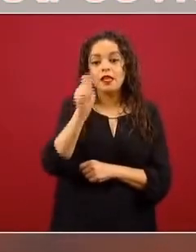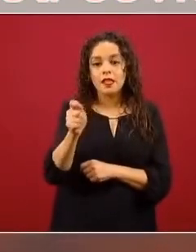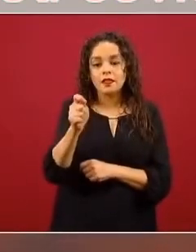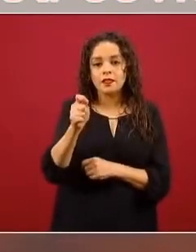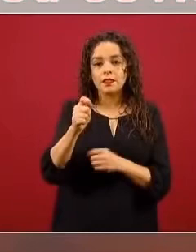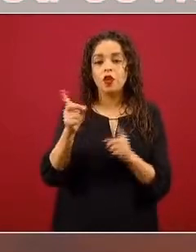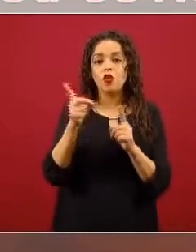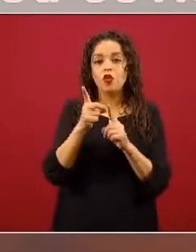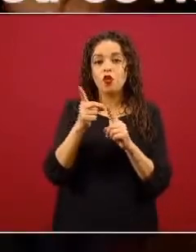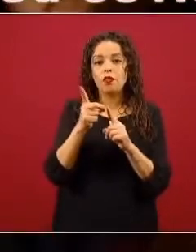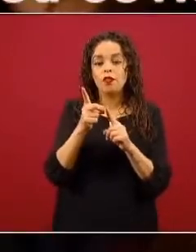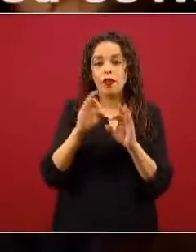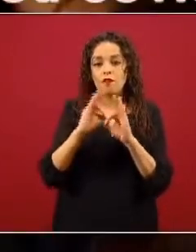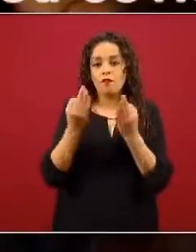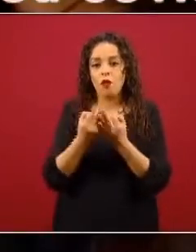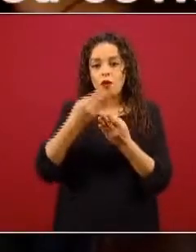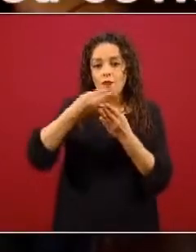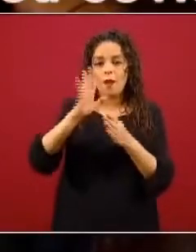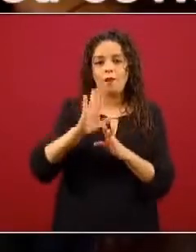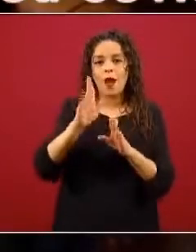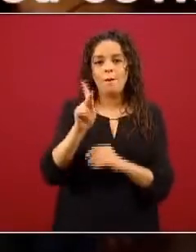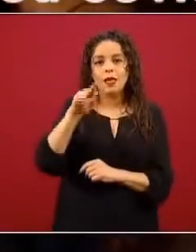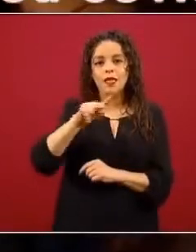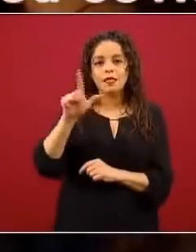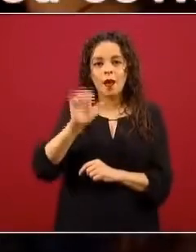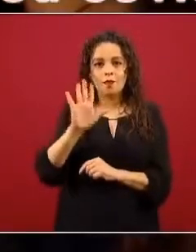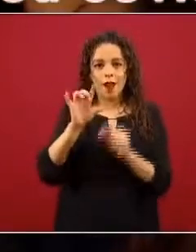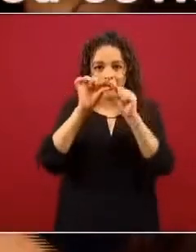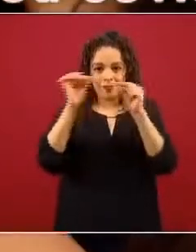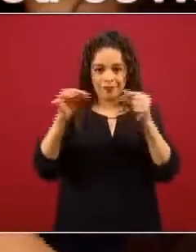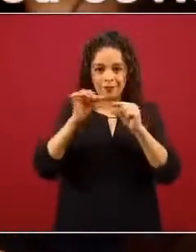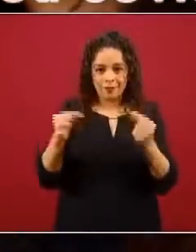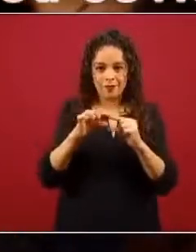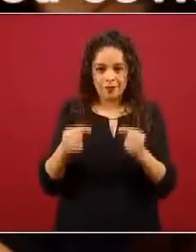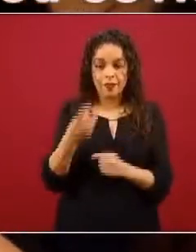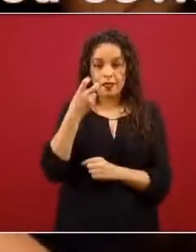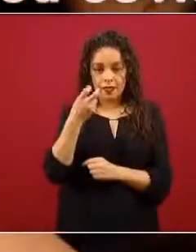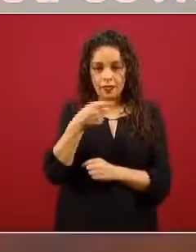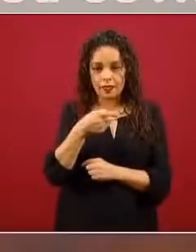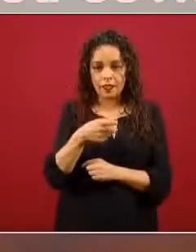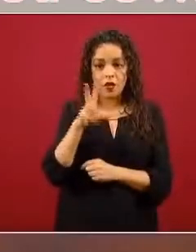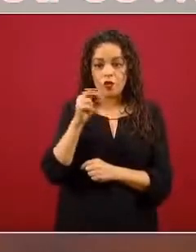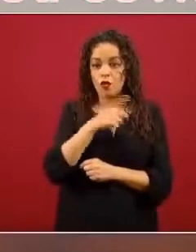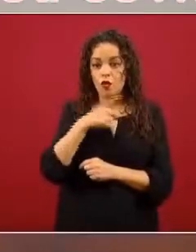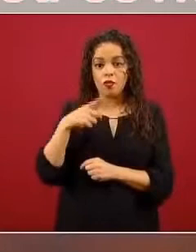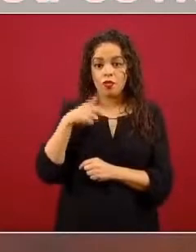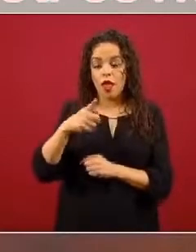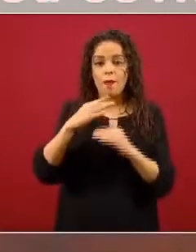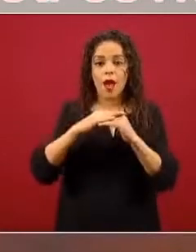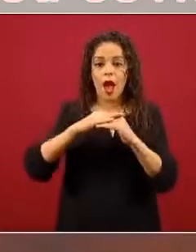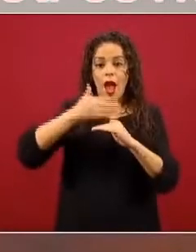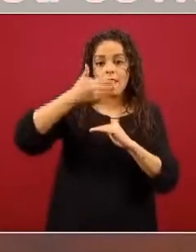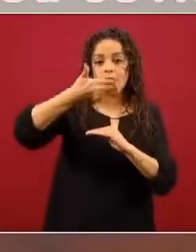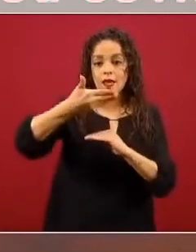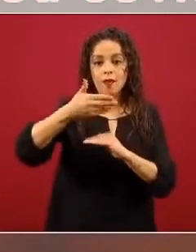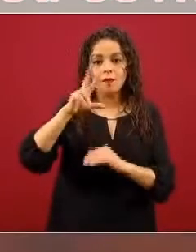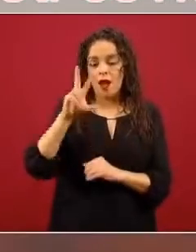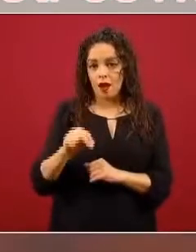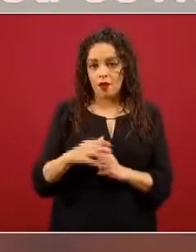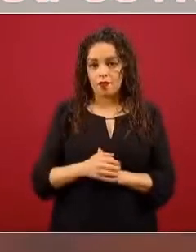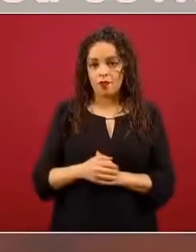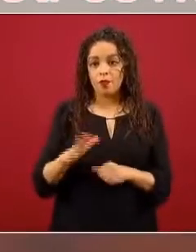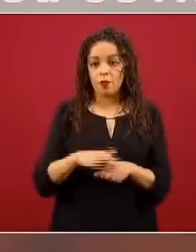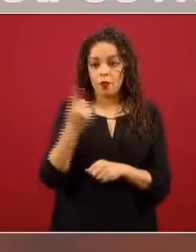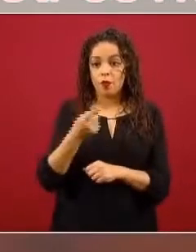dónde están estos pliegues. pliegues, a la hora que nos los coloquemos, no queremos que queden hacia arriba los pliegues. Porque si quedan hacia arriba estos pliegues, las